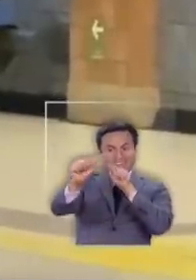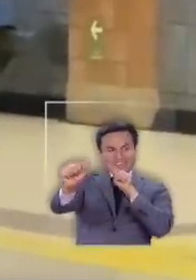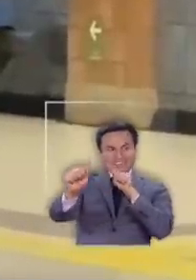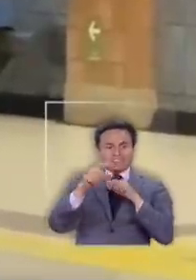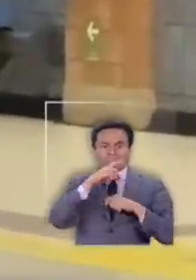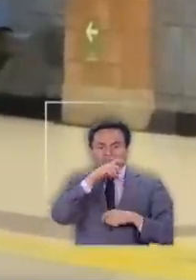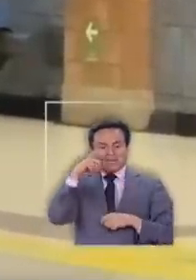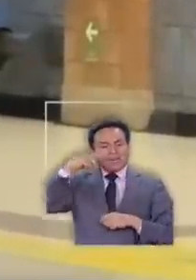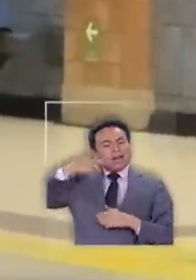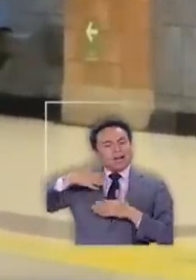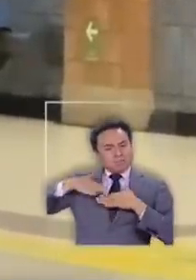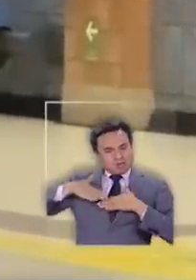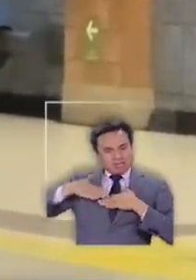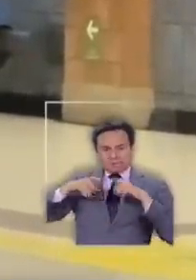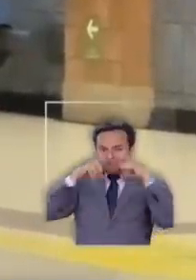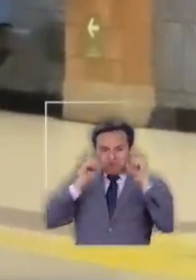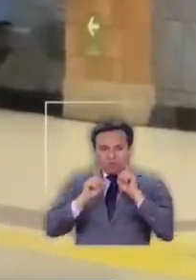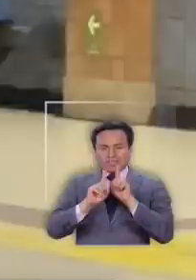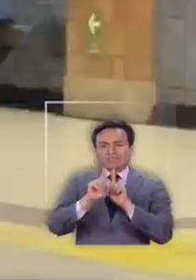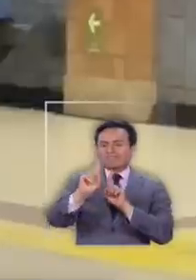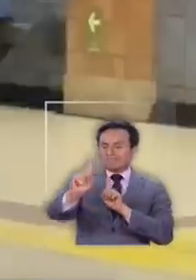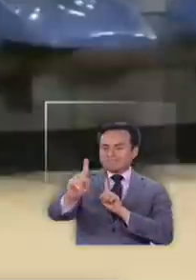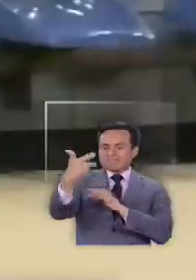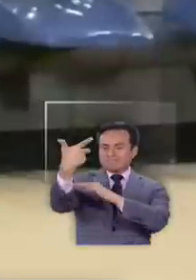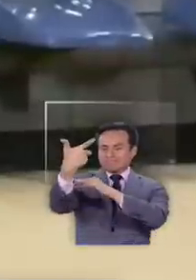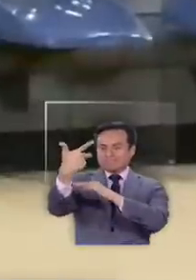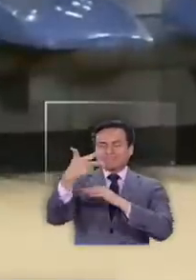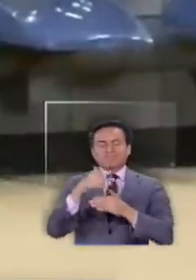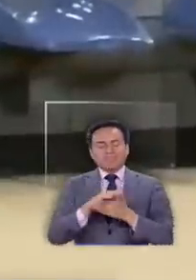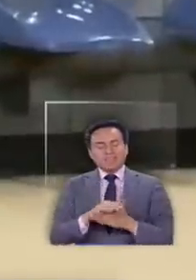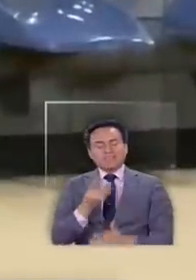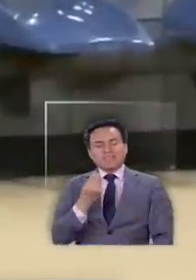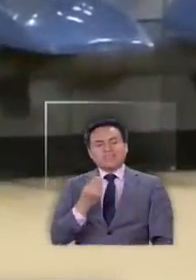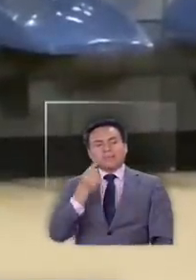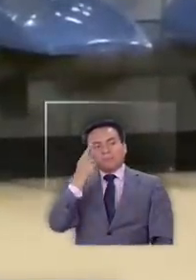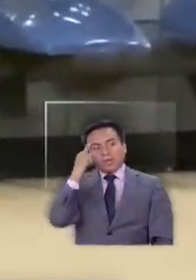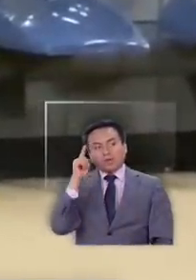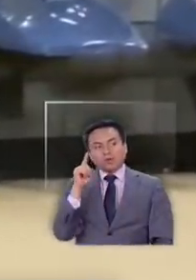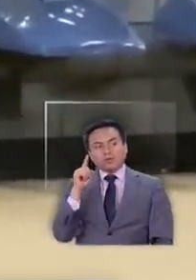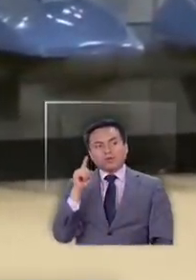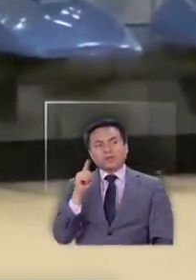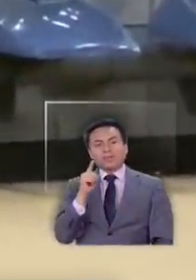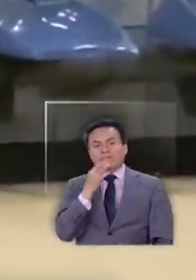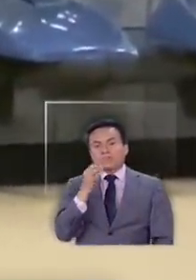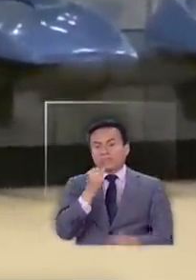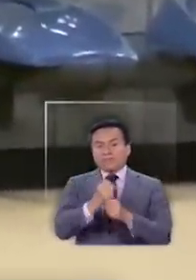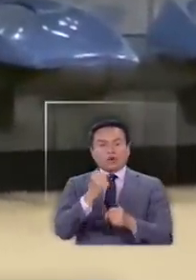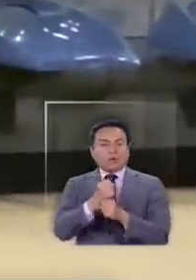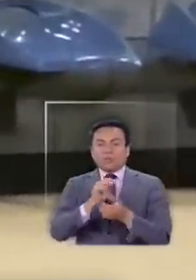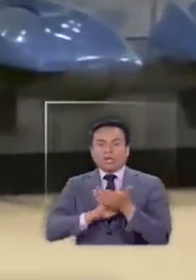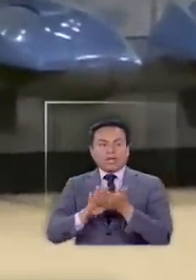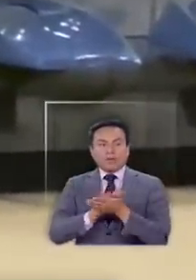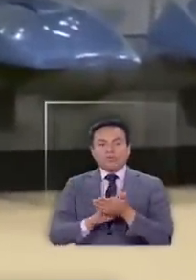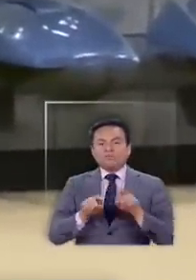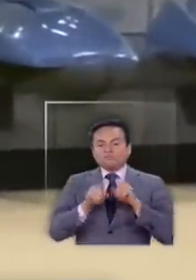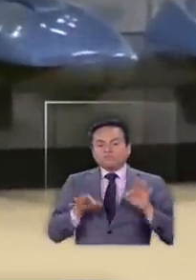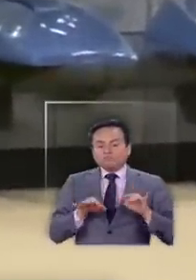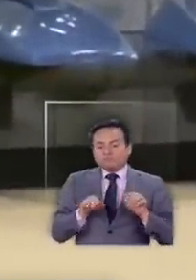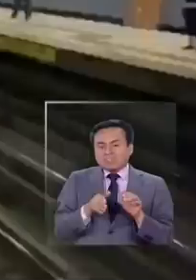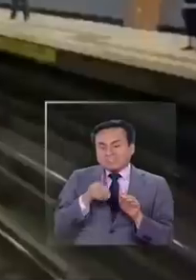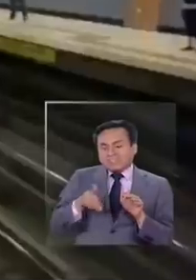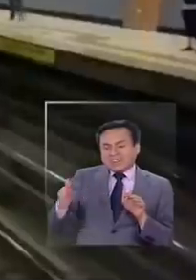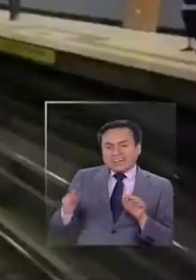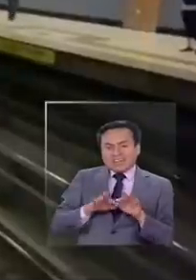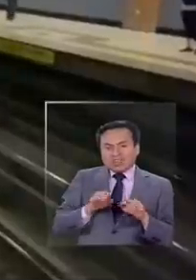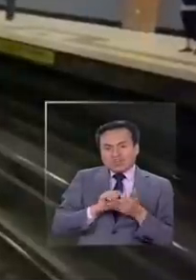tengo aquí mi mascarilla, no la tengo puesta. Está bien, está bien. Pero si lo que se da es un trabajo, por ejemplo, en escritorio cerca,